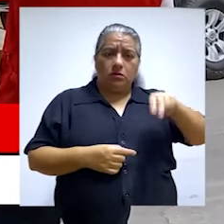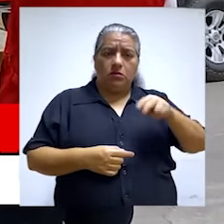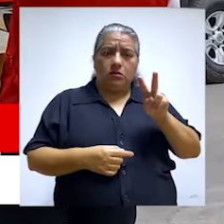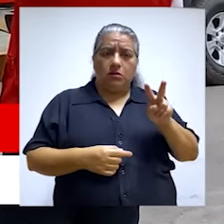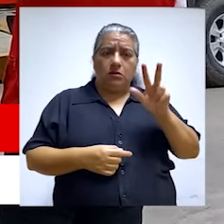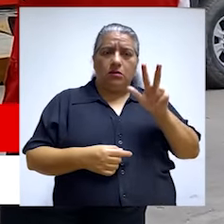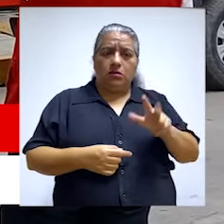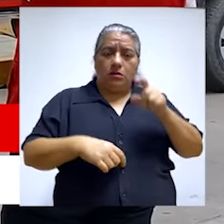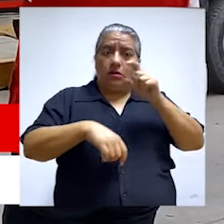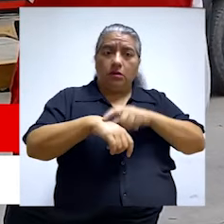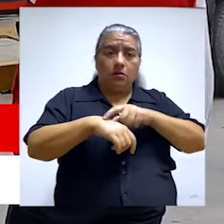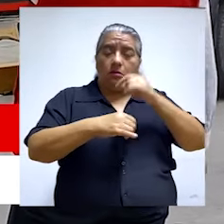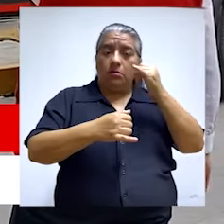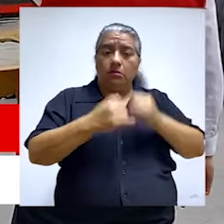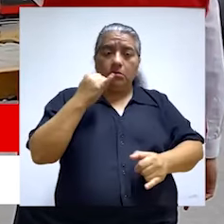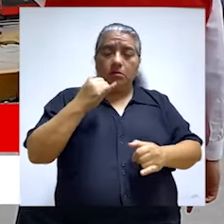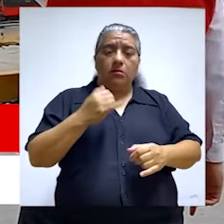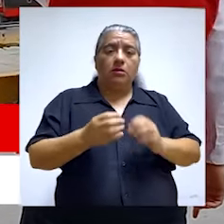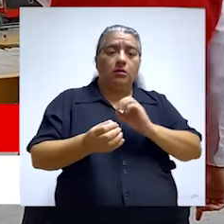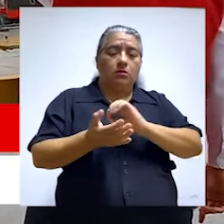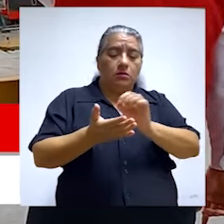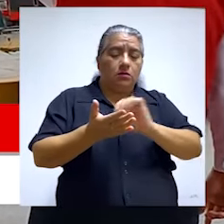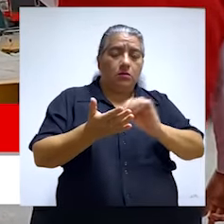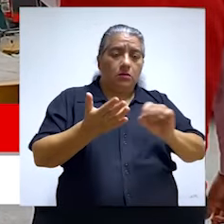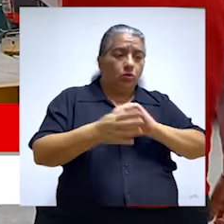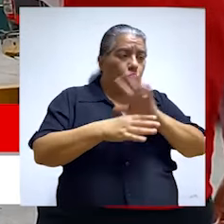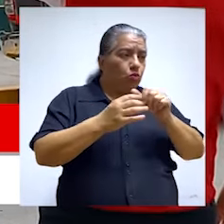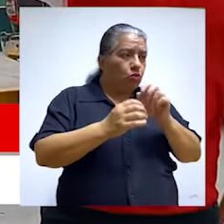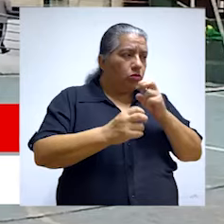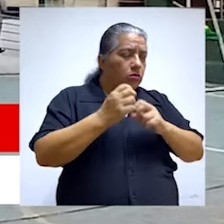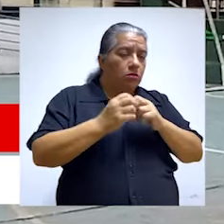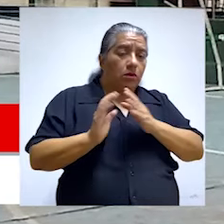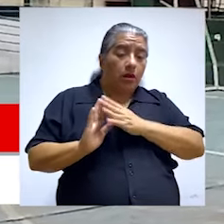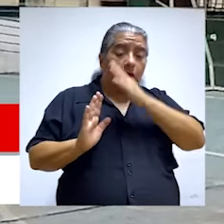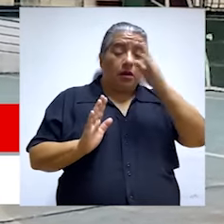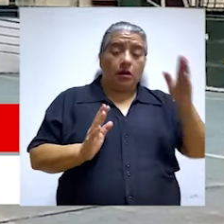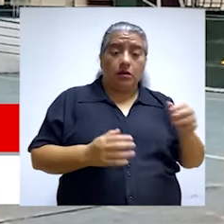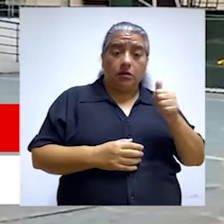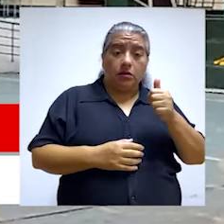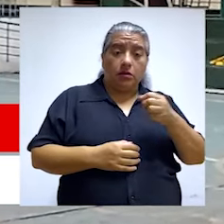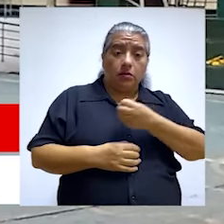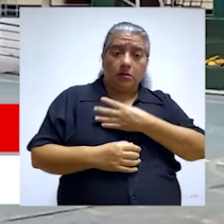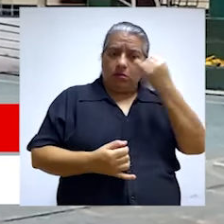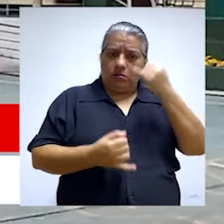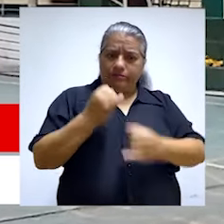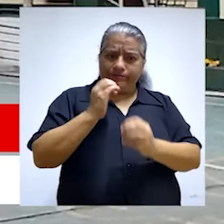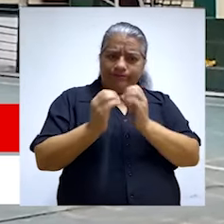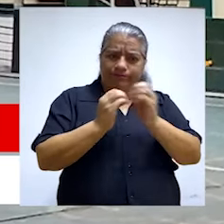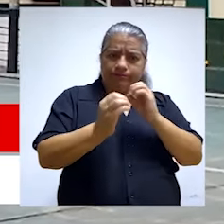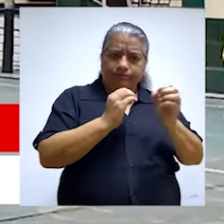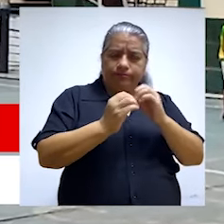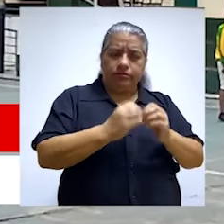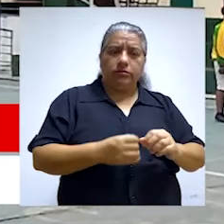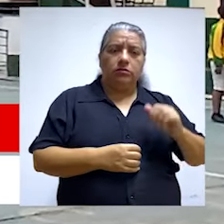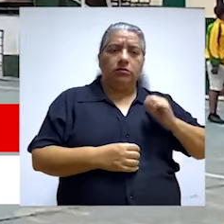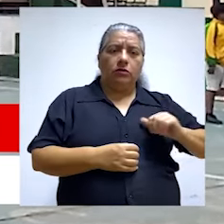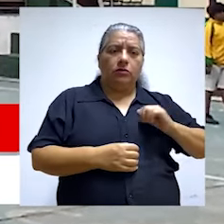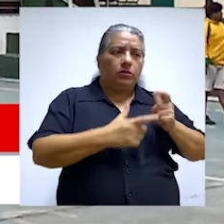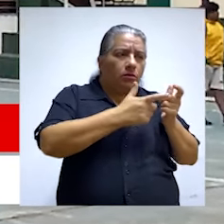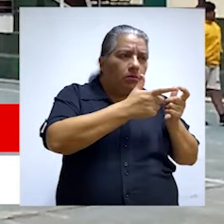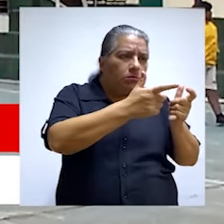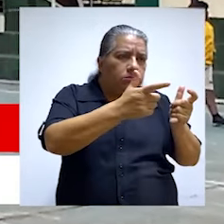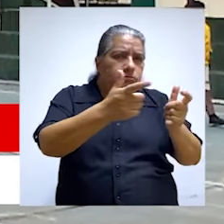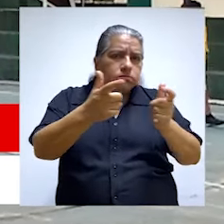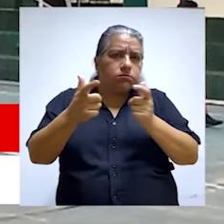marzo del 2023, tras el vencimiento del plazo para el levantamiento de observaciones, hasta el 10 de mayo del mismo año, cuando el Gobierno